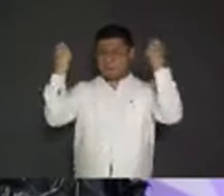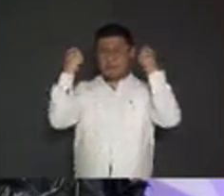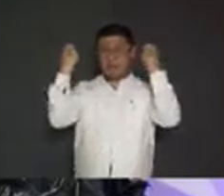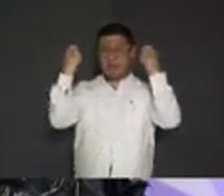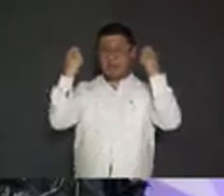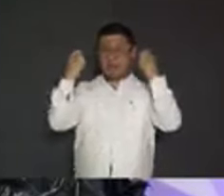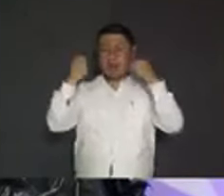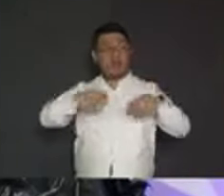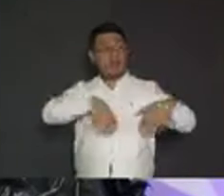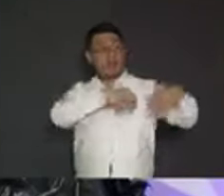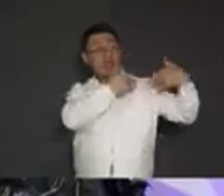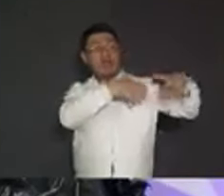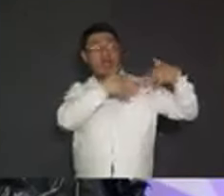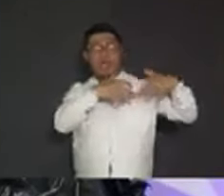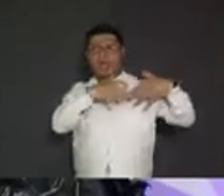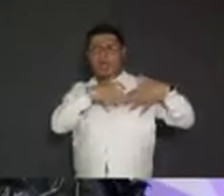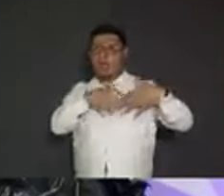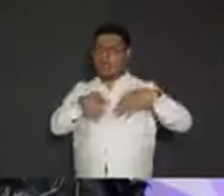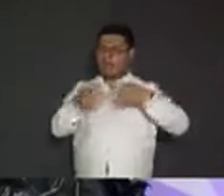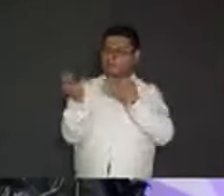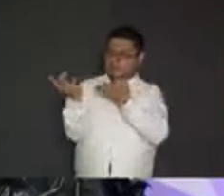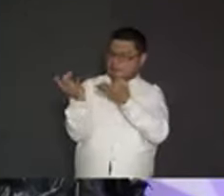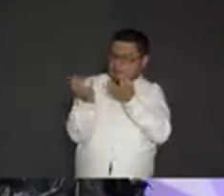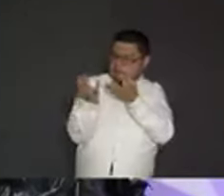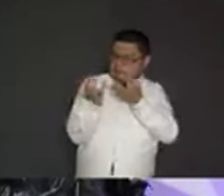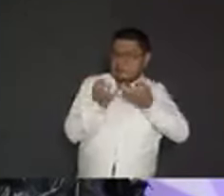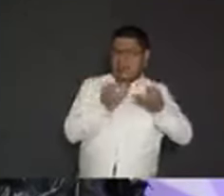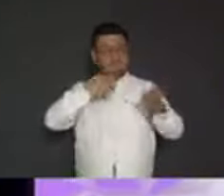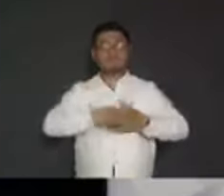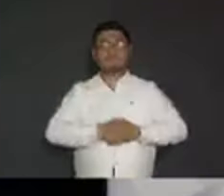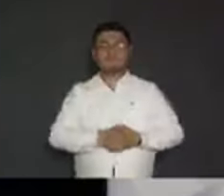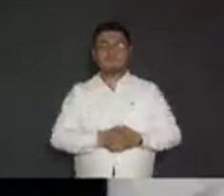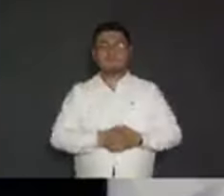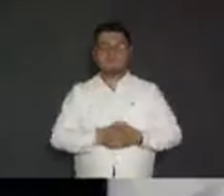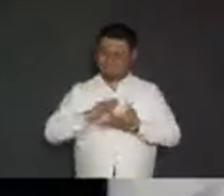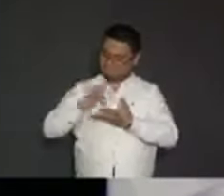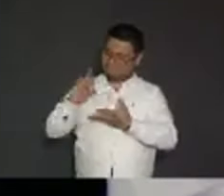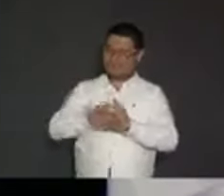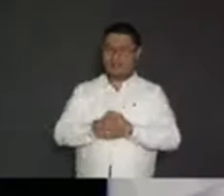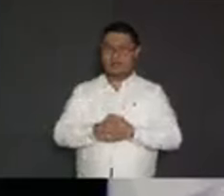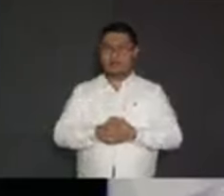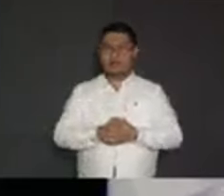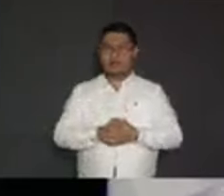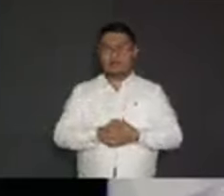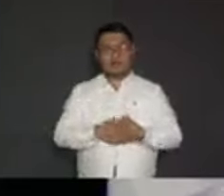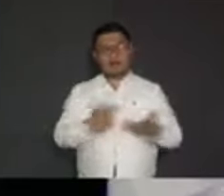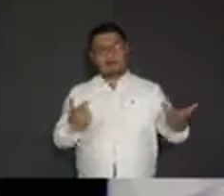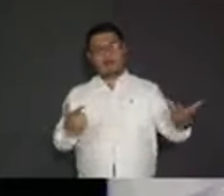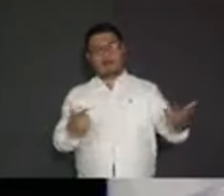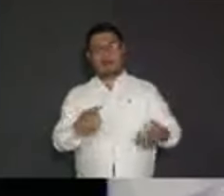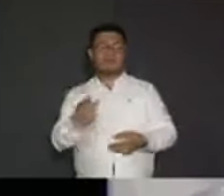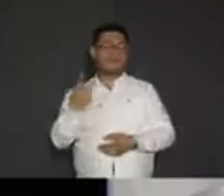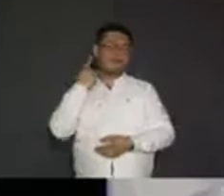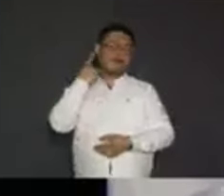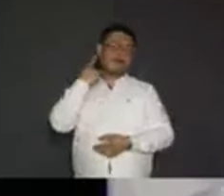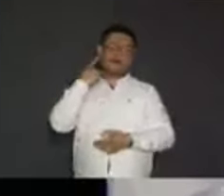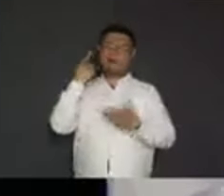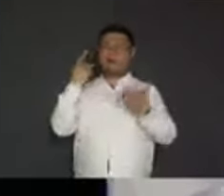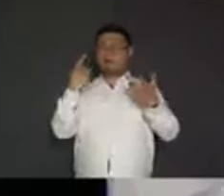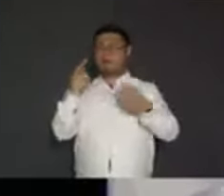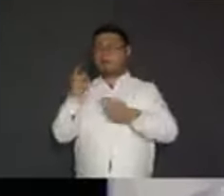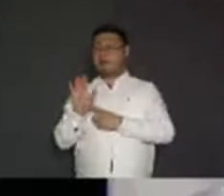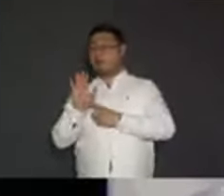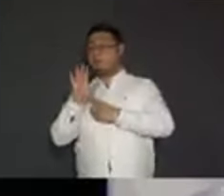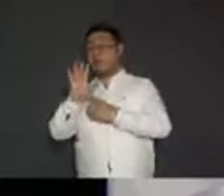seguidores a caer en este tipo de situaciones. Politizar las tragedias, tratar de sacar raja política, buscar